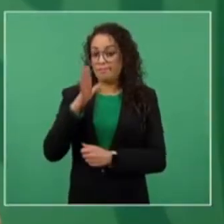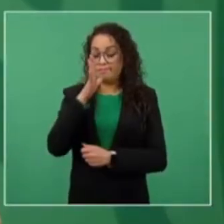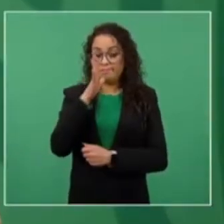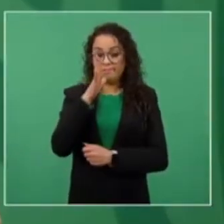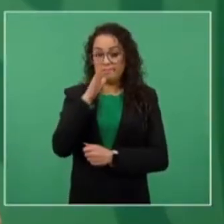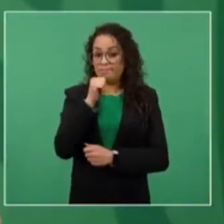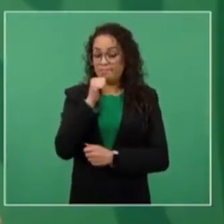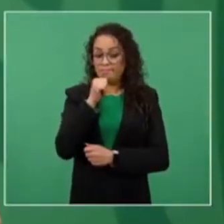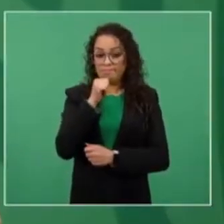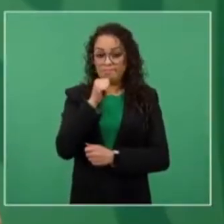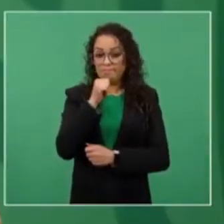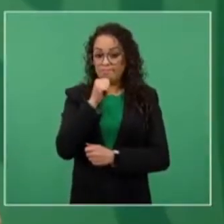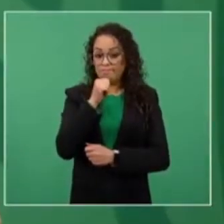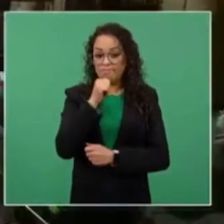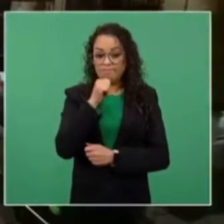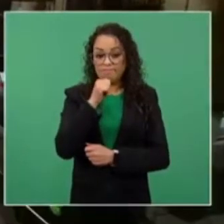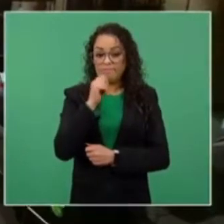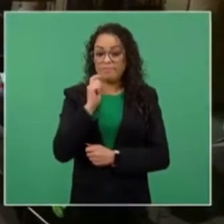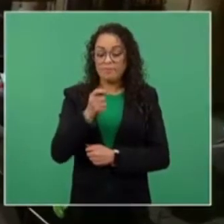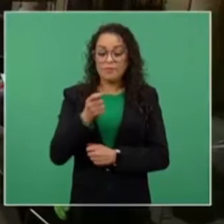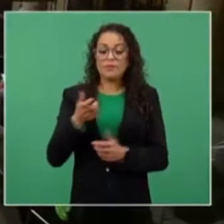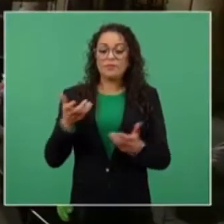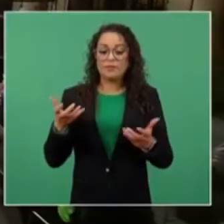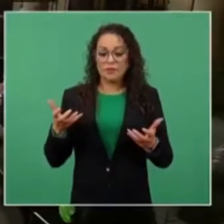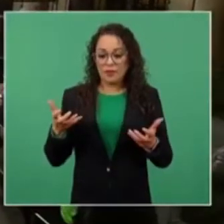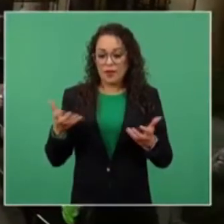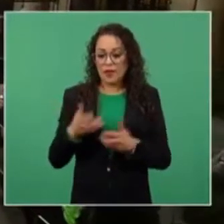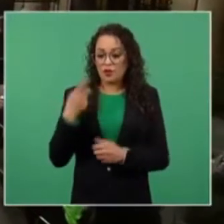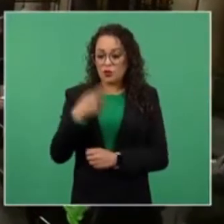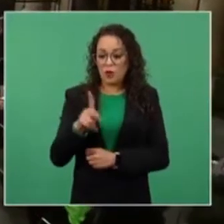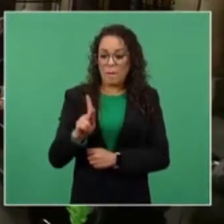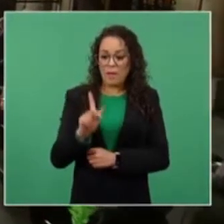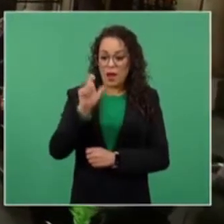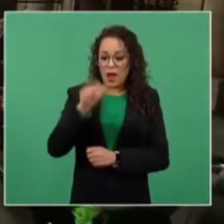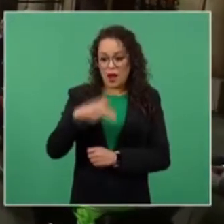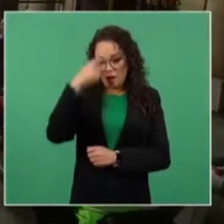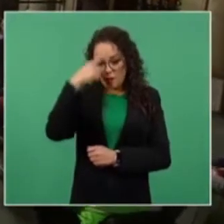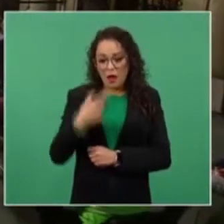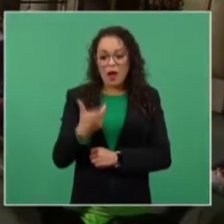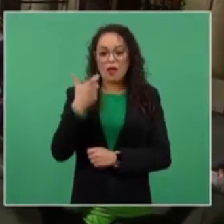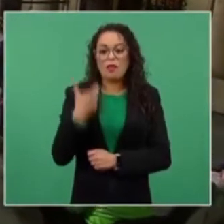planes de austeridad.